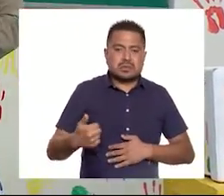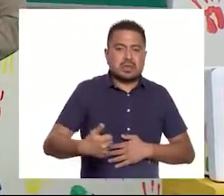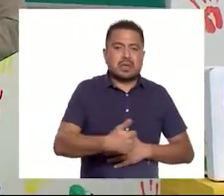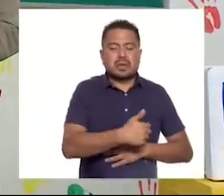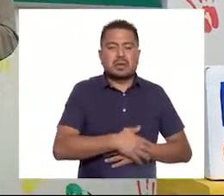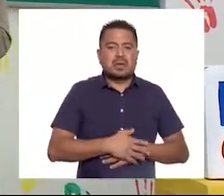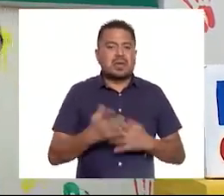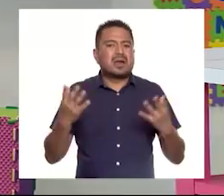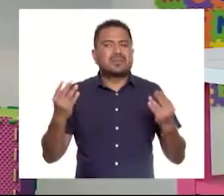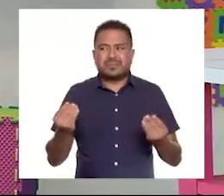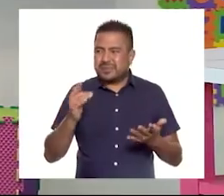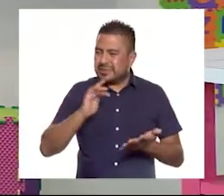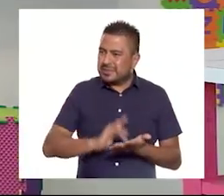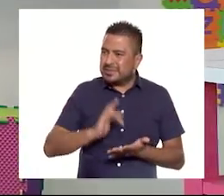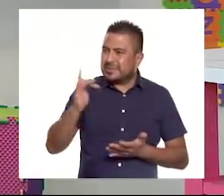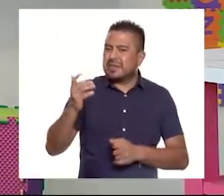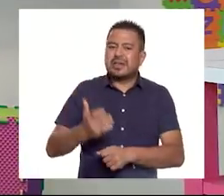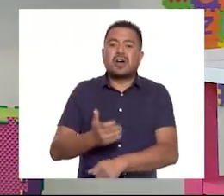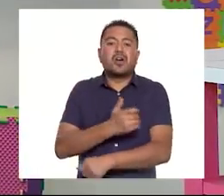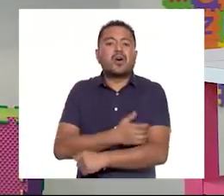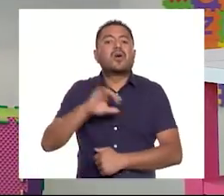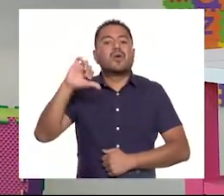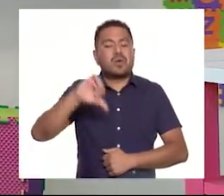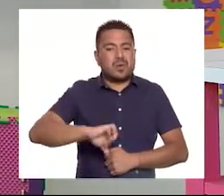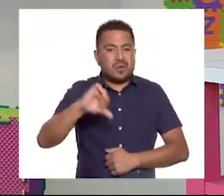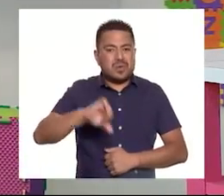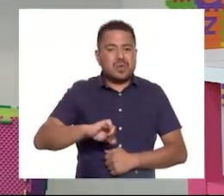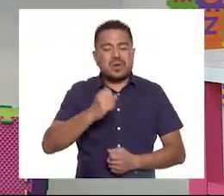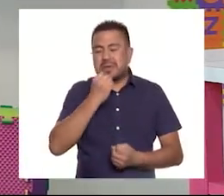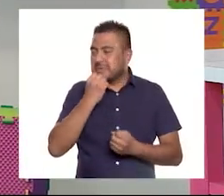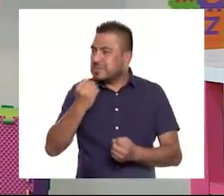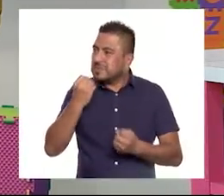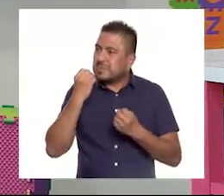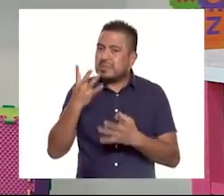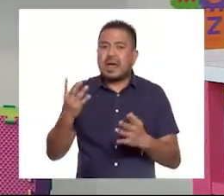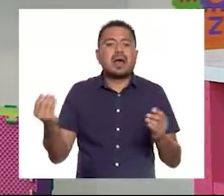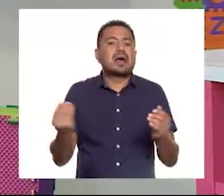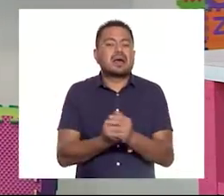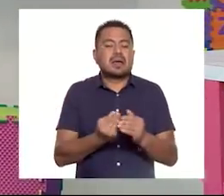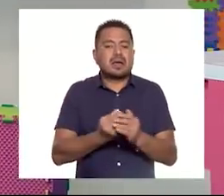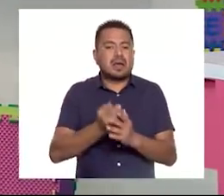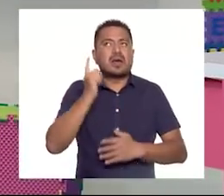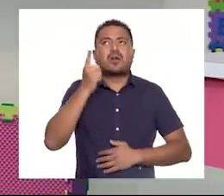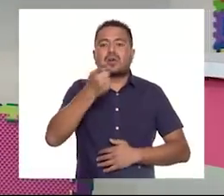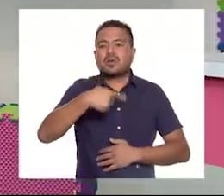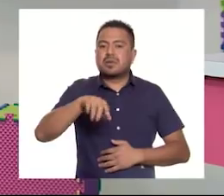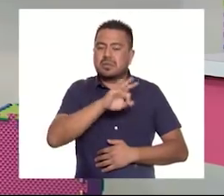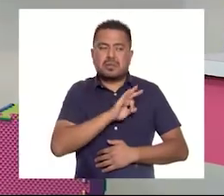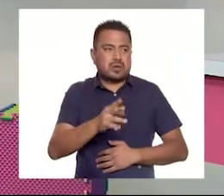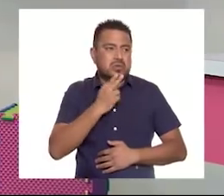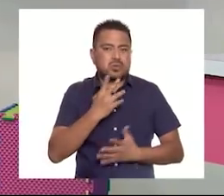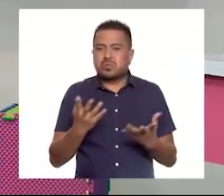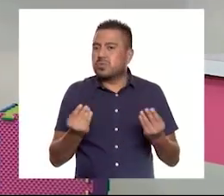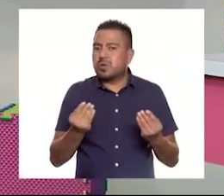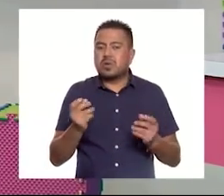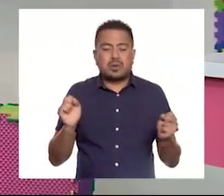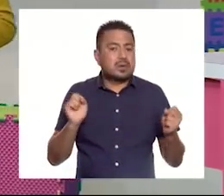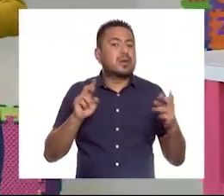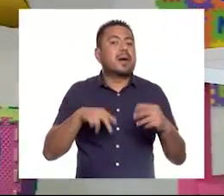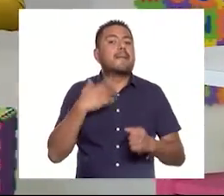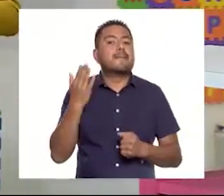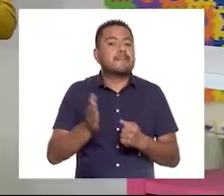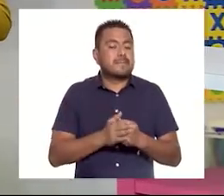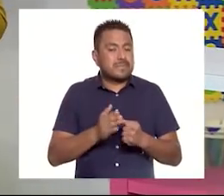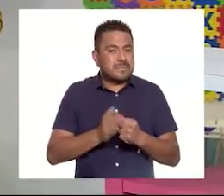¡Ay! Muchas gracias por habernos acompañado en esta increíble clase. Espero que les haya servido muchísimo. Nos vemos